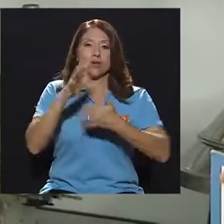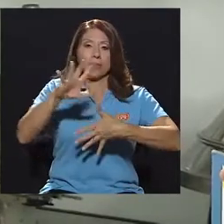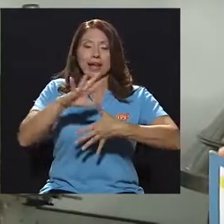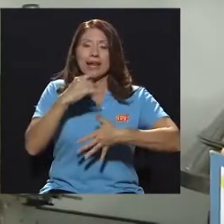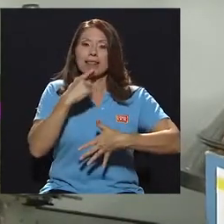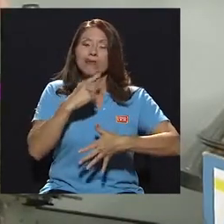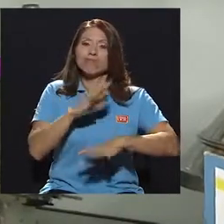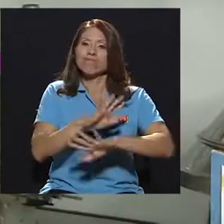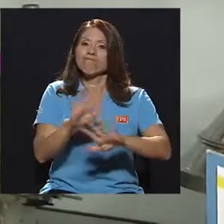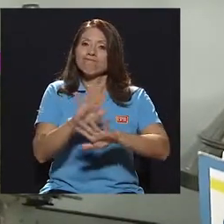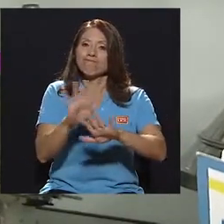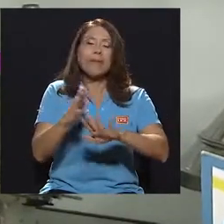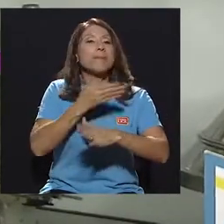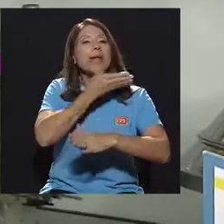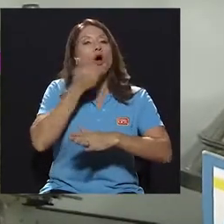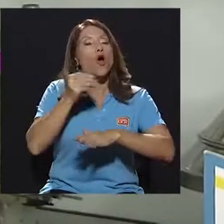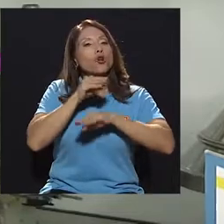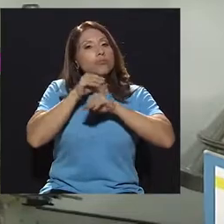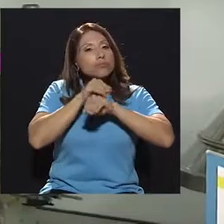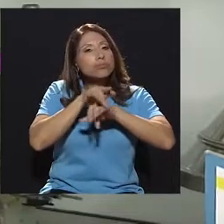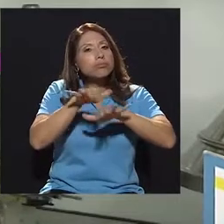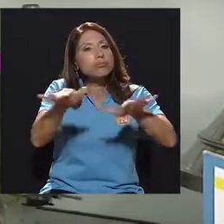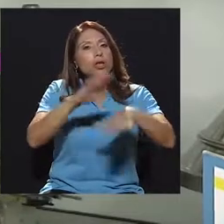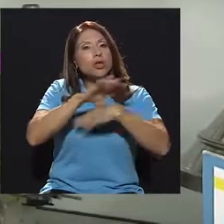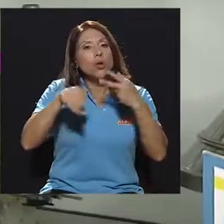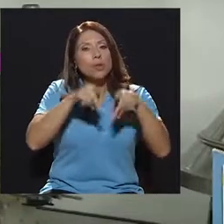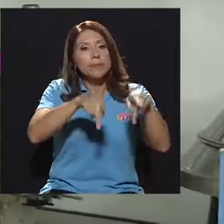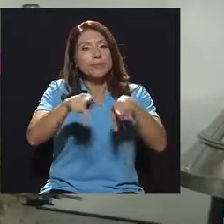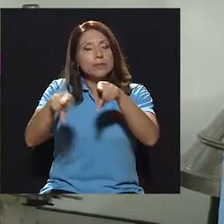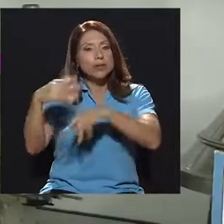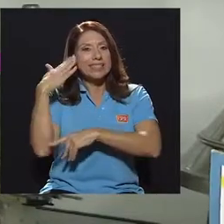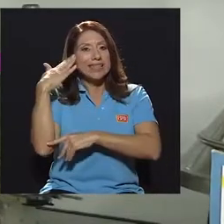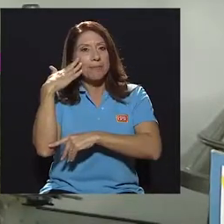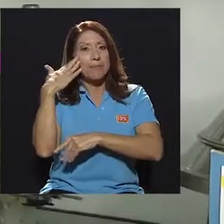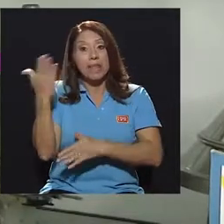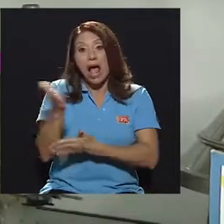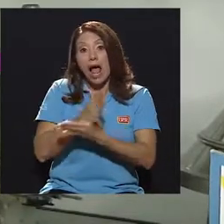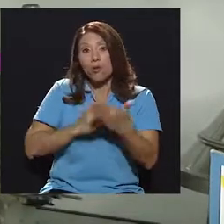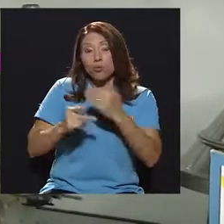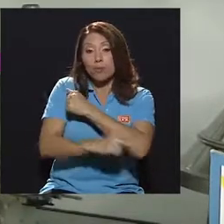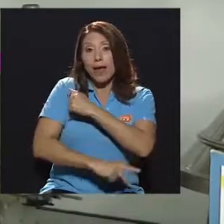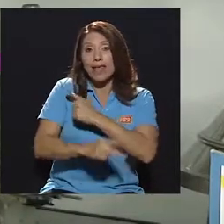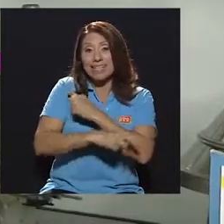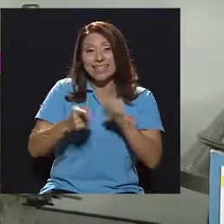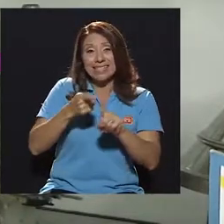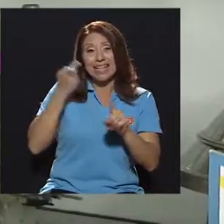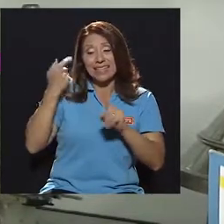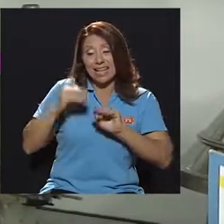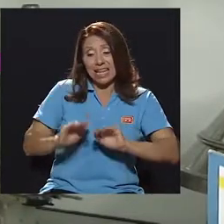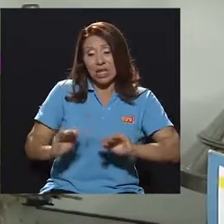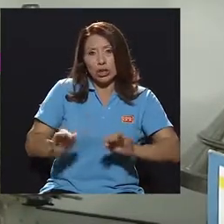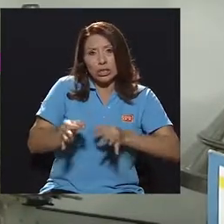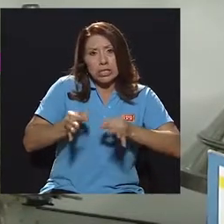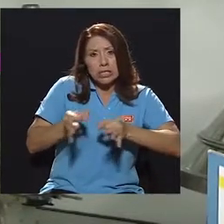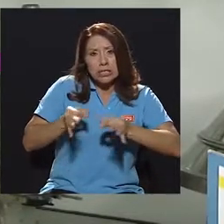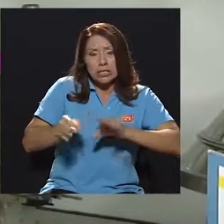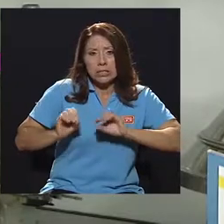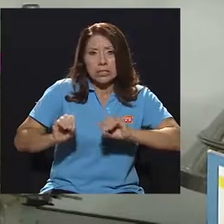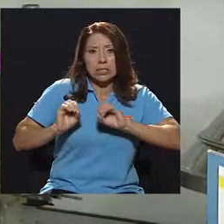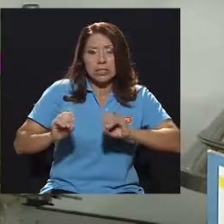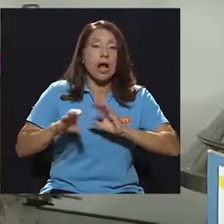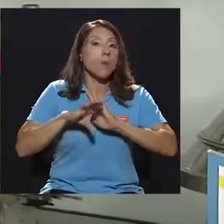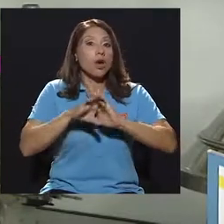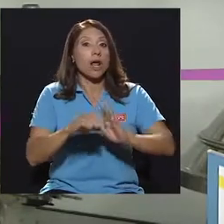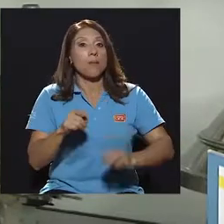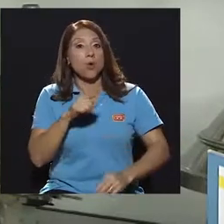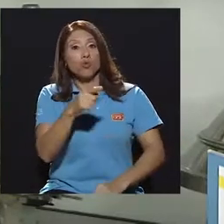hacerlo, que todo el mundo lo sepa. De hecho, hay países donde empiezan estos programas desde niños para que lo sepan, para que si en este momento usted o yo caemos